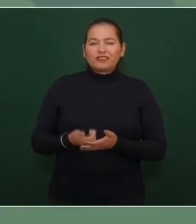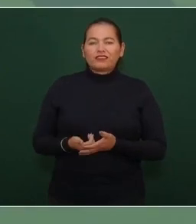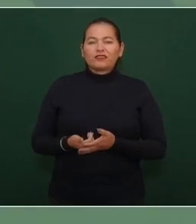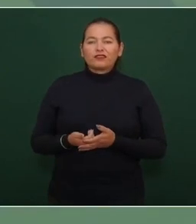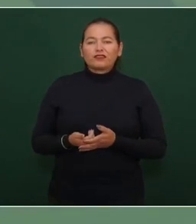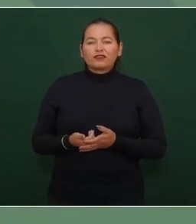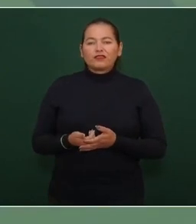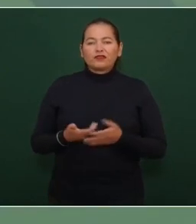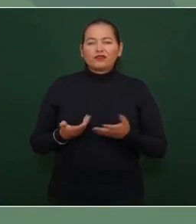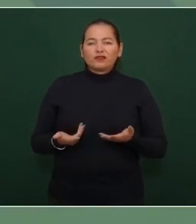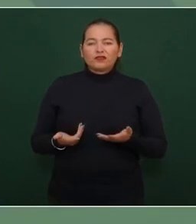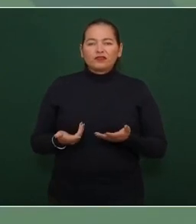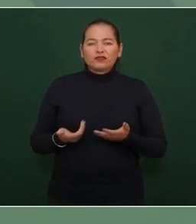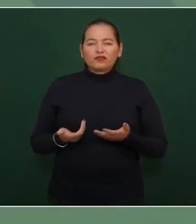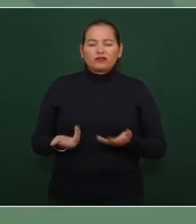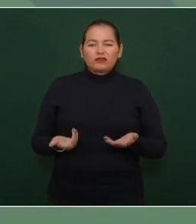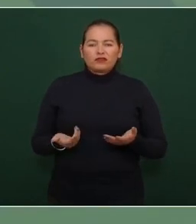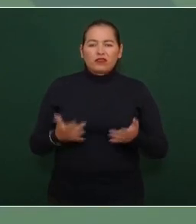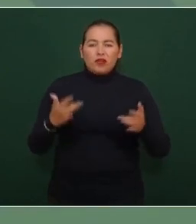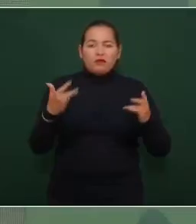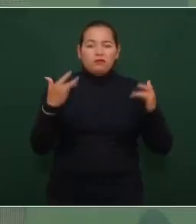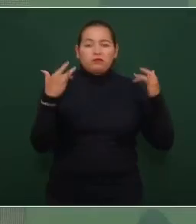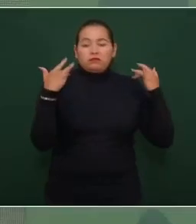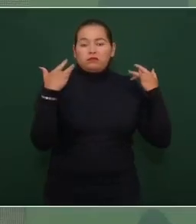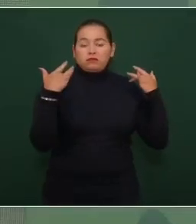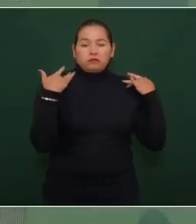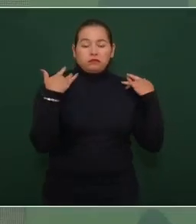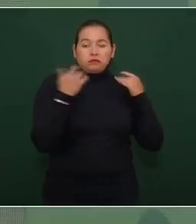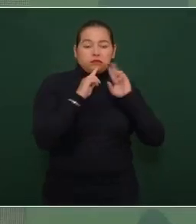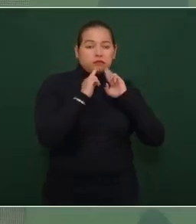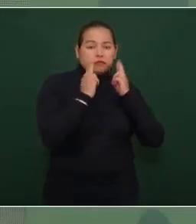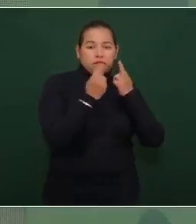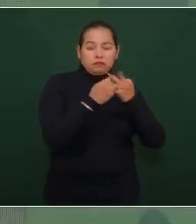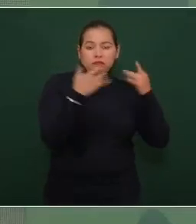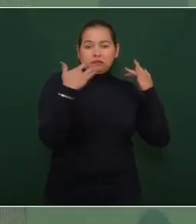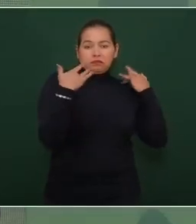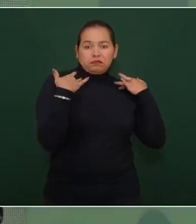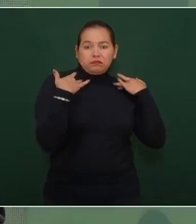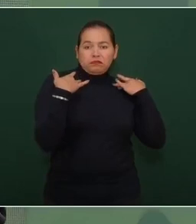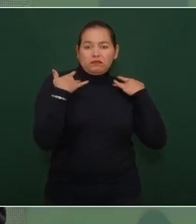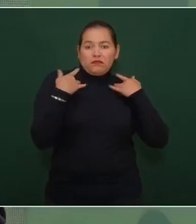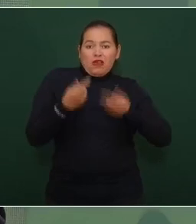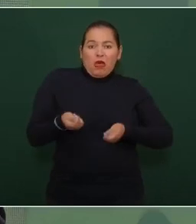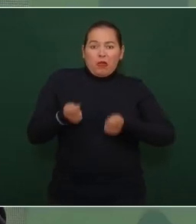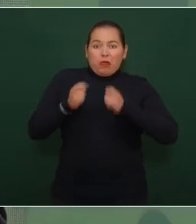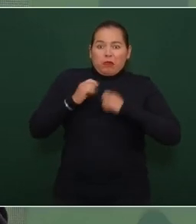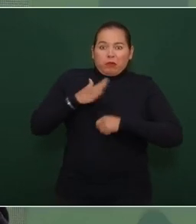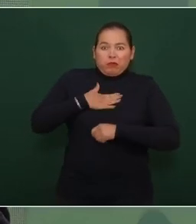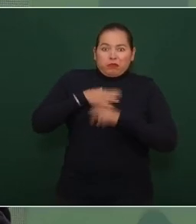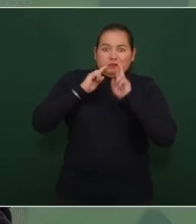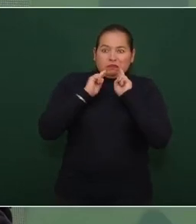no tienen nada que ver con el narcotráfico nosotros somos los narcotraficantes